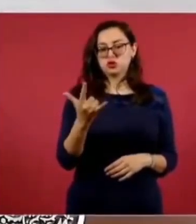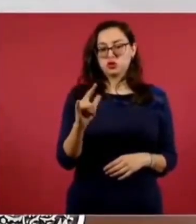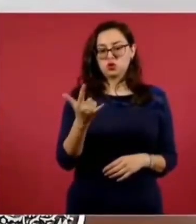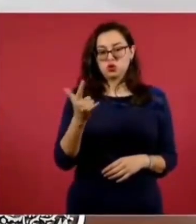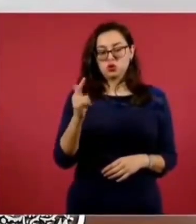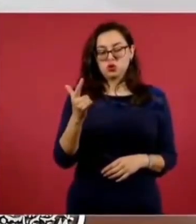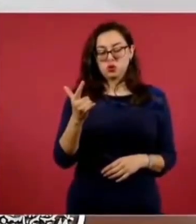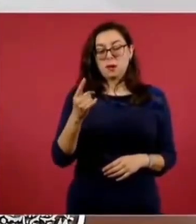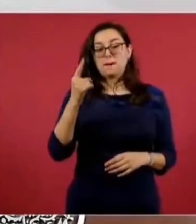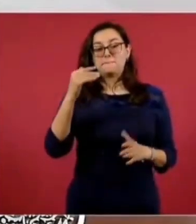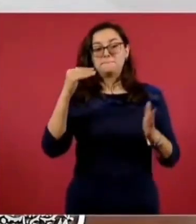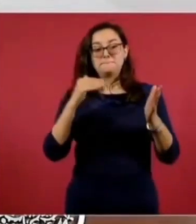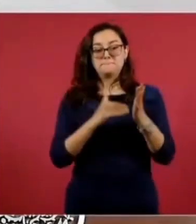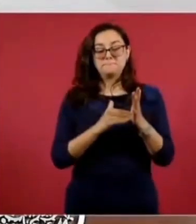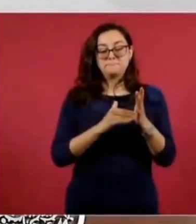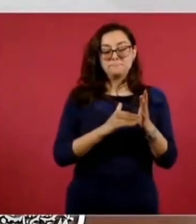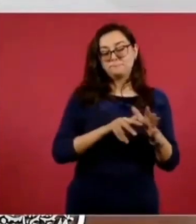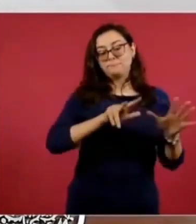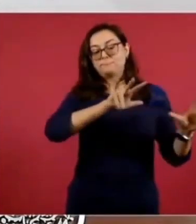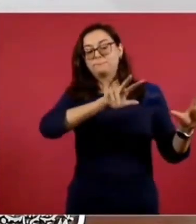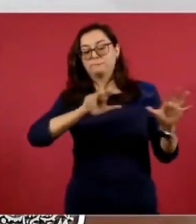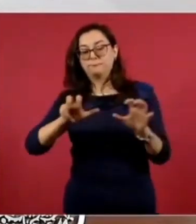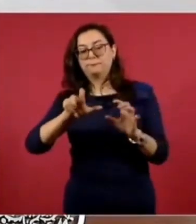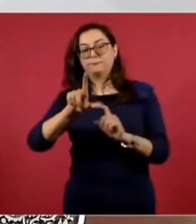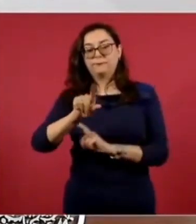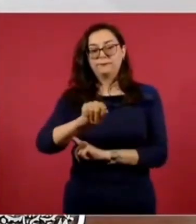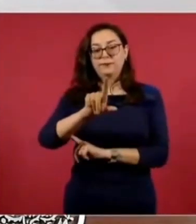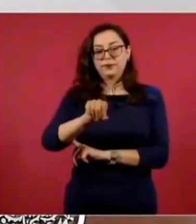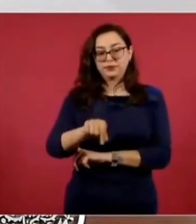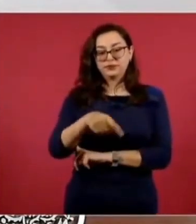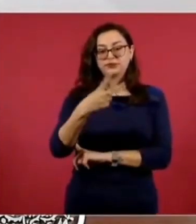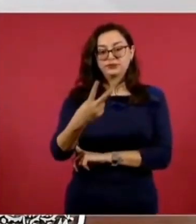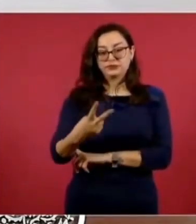de 1872.